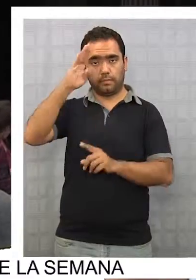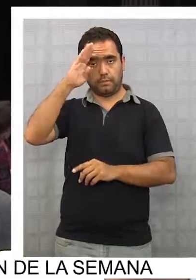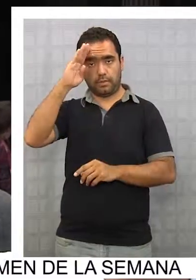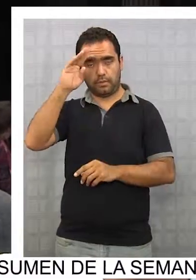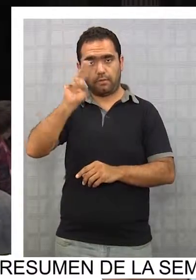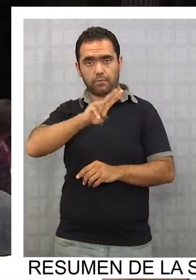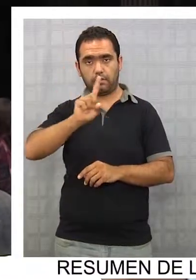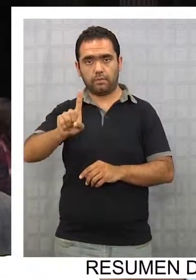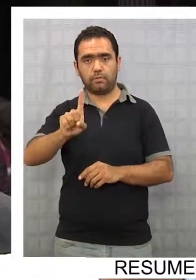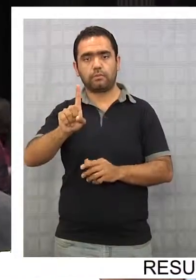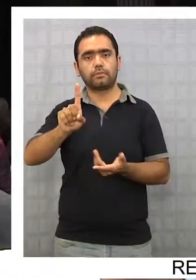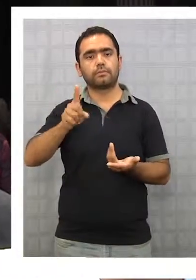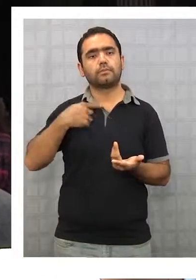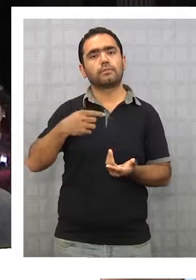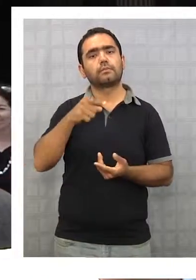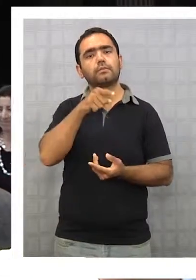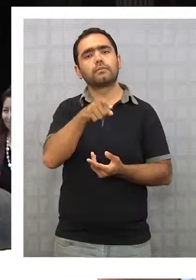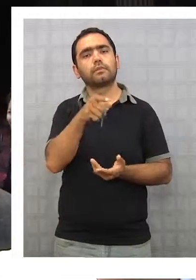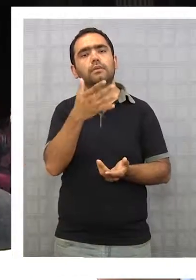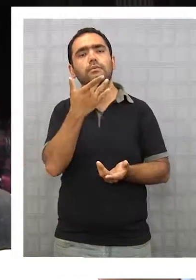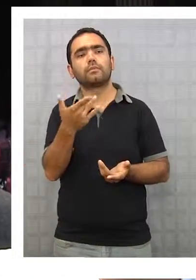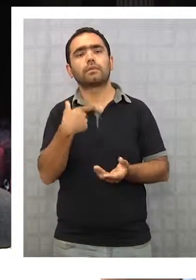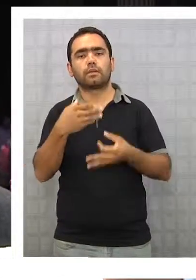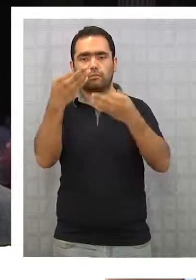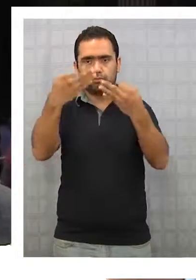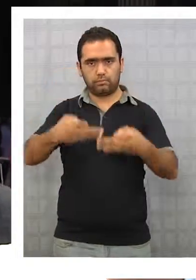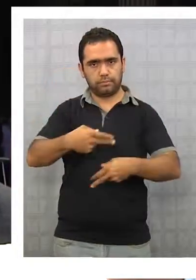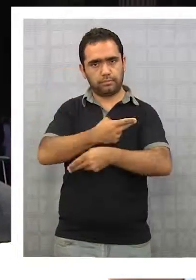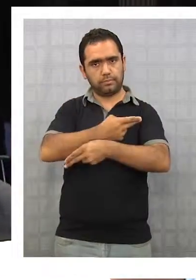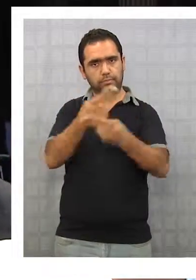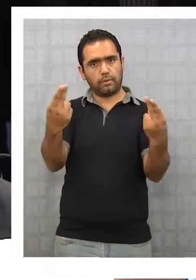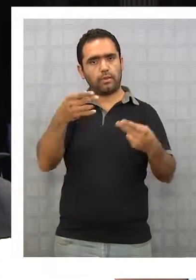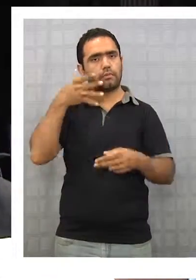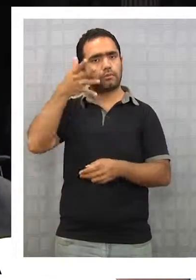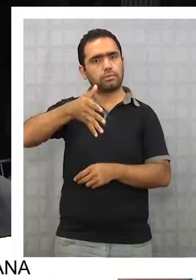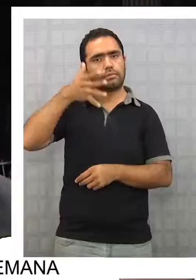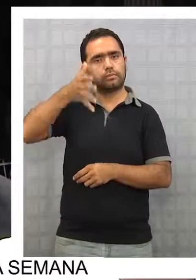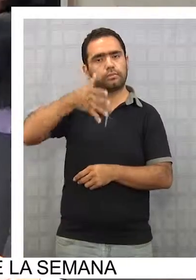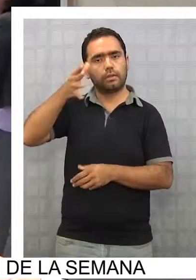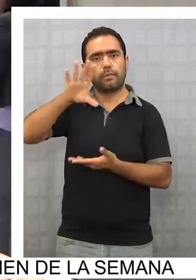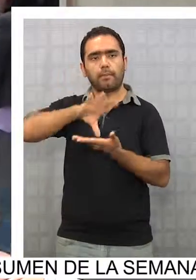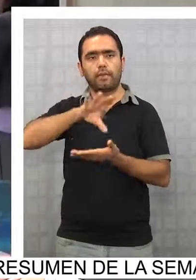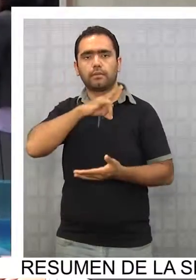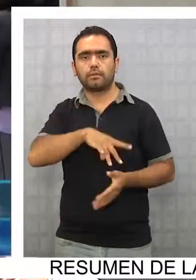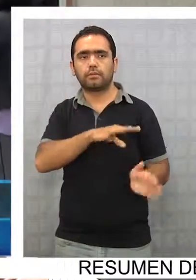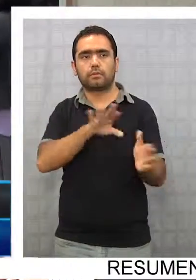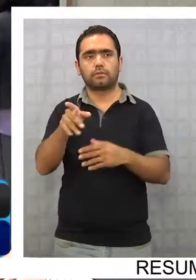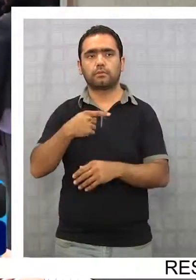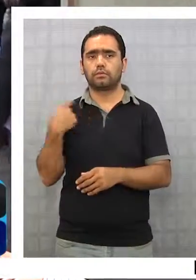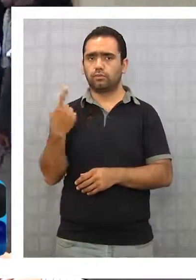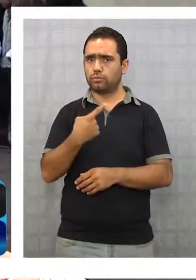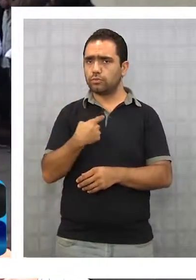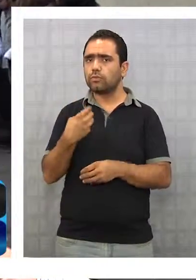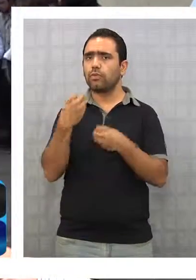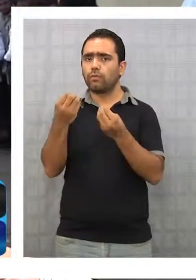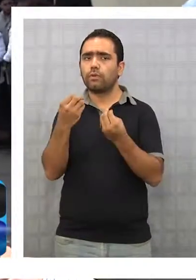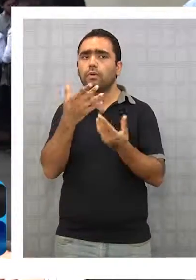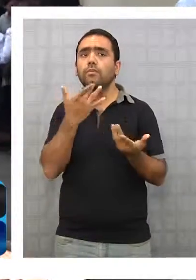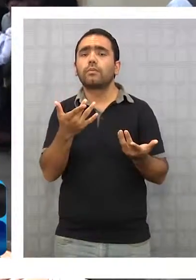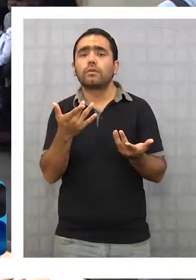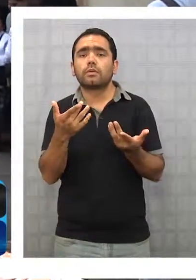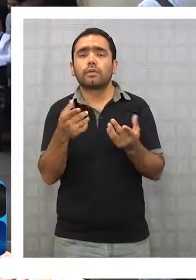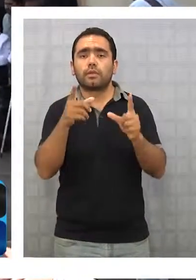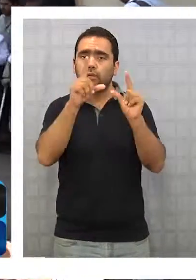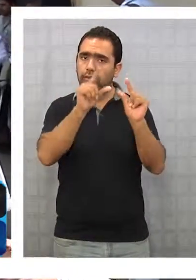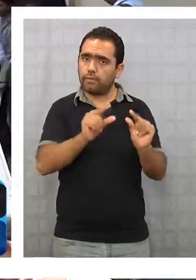específico en ocasión de la cuenta pública que le da al país. Para nosotros está bueno, porque si es una